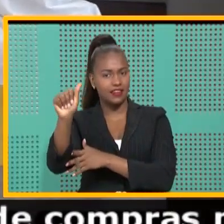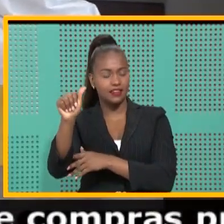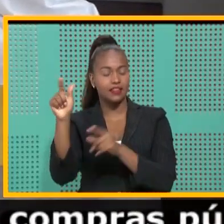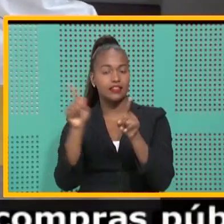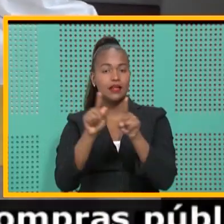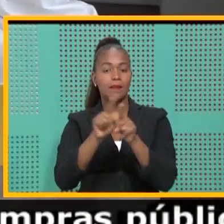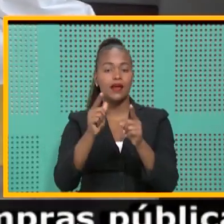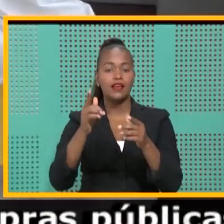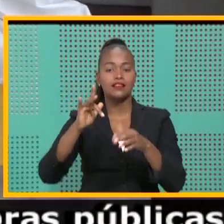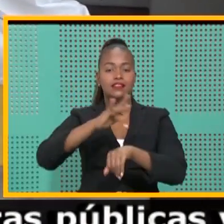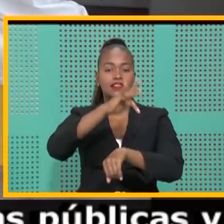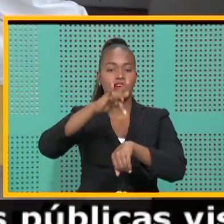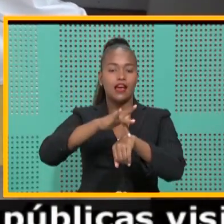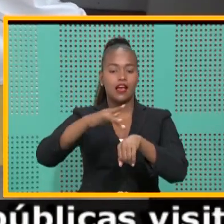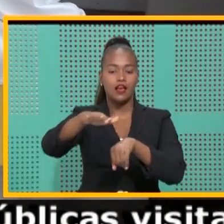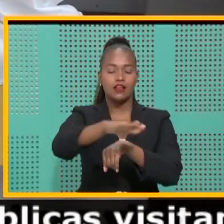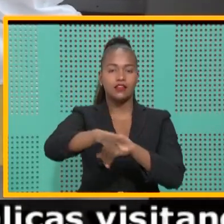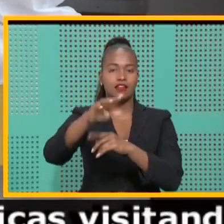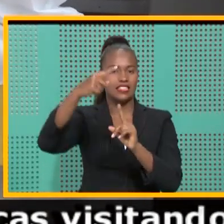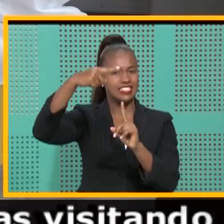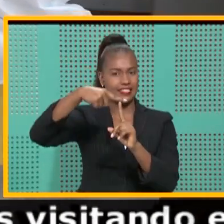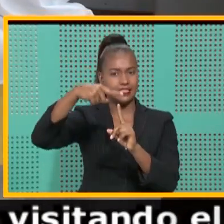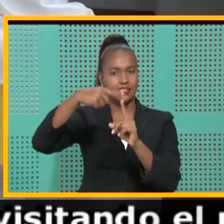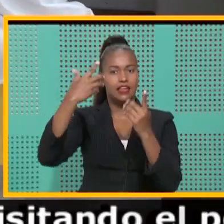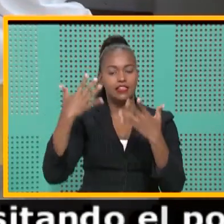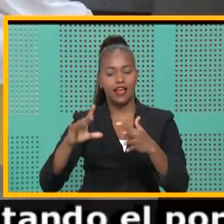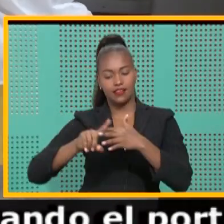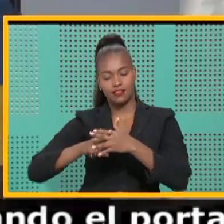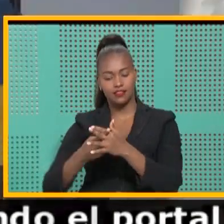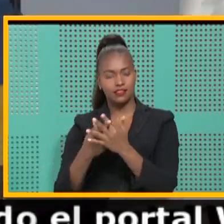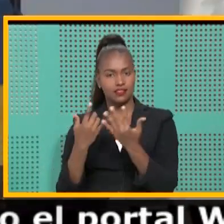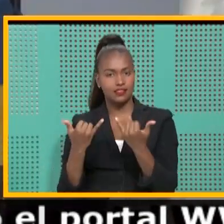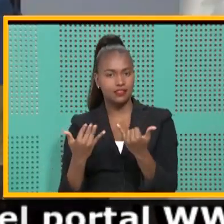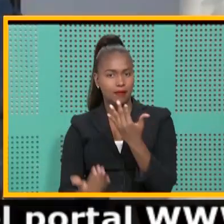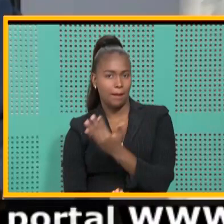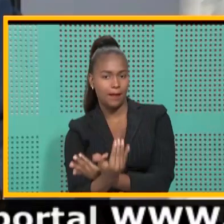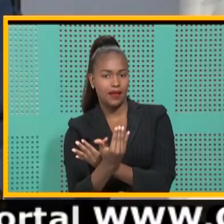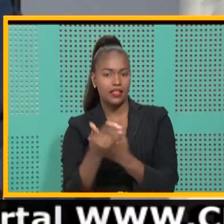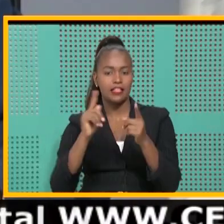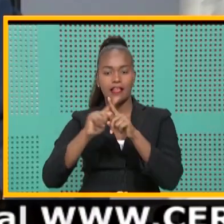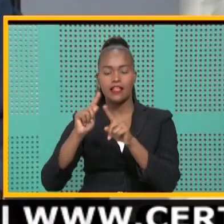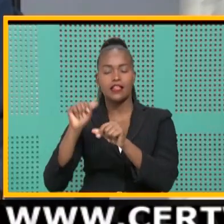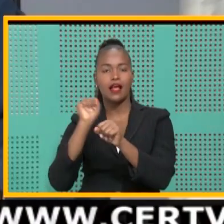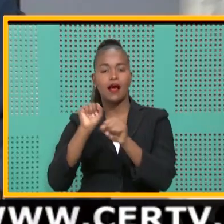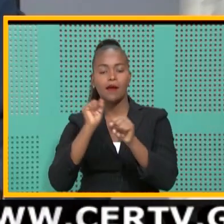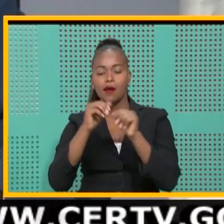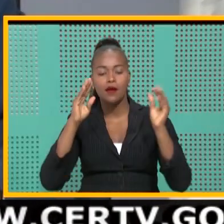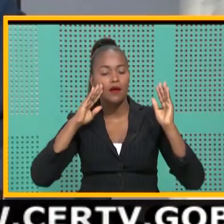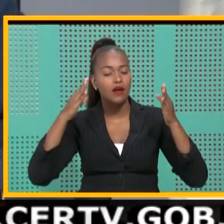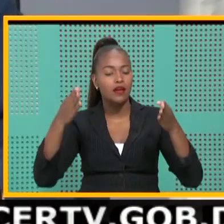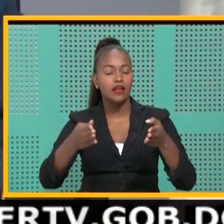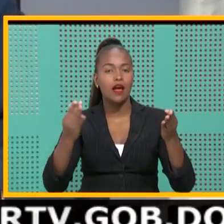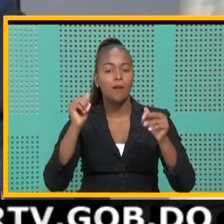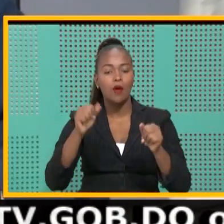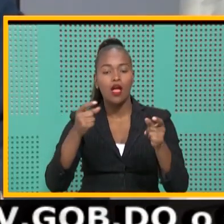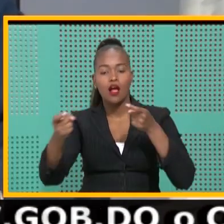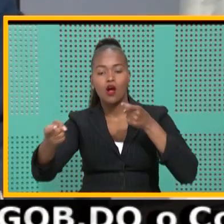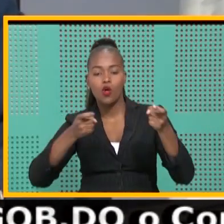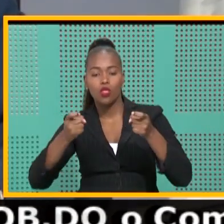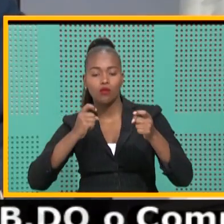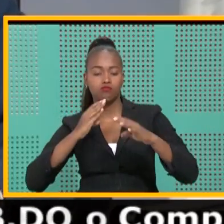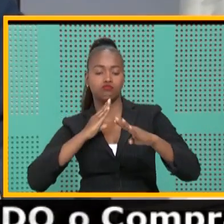la ciudad de San Cristóbal, donde ya se inició esta mañana los operativos dirigidos a controlar